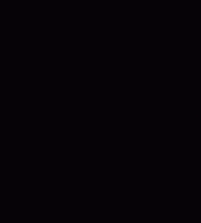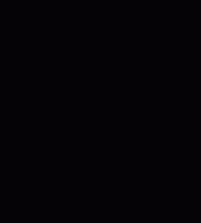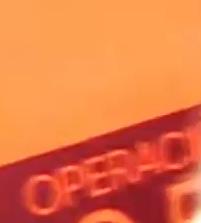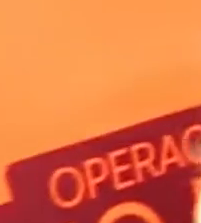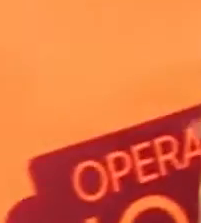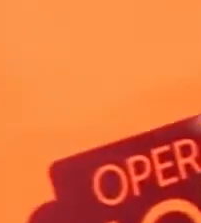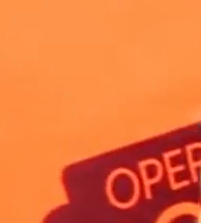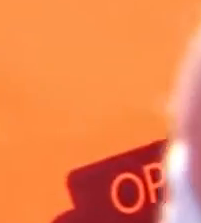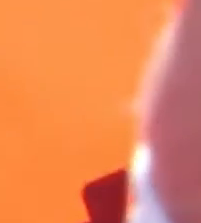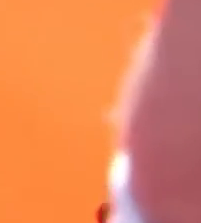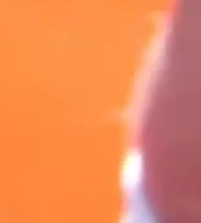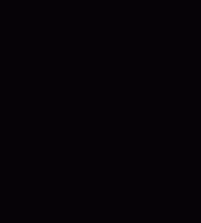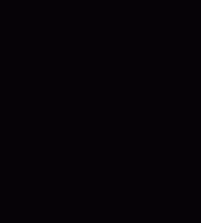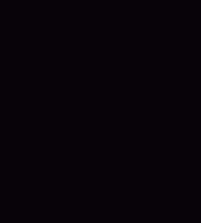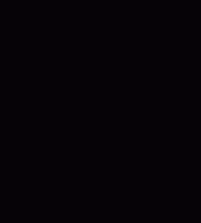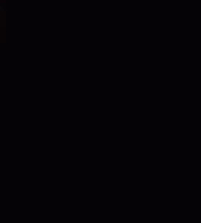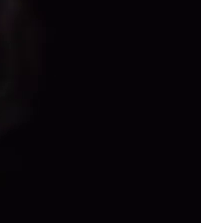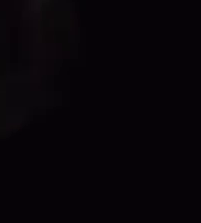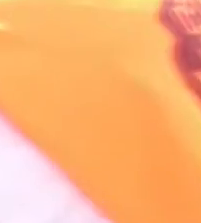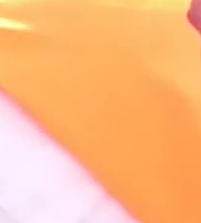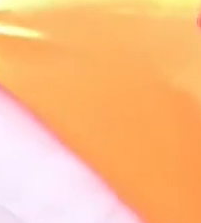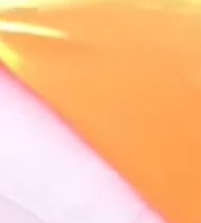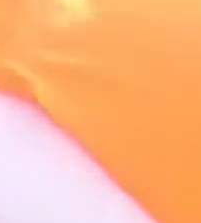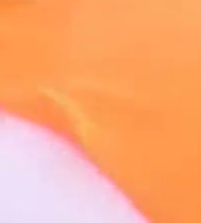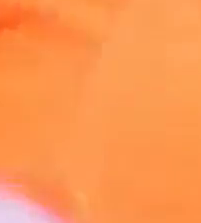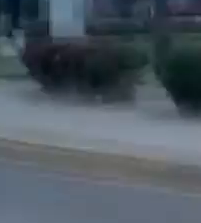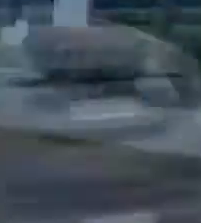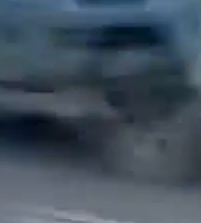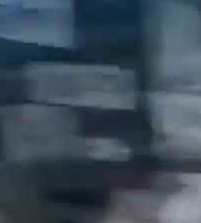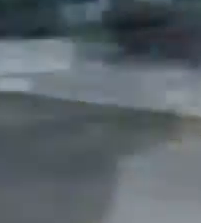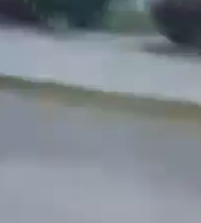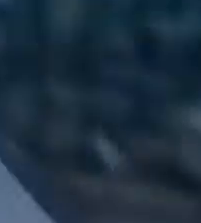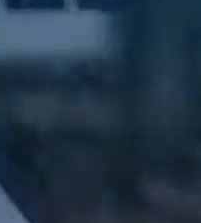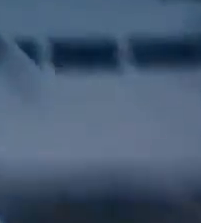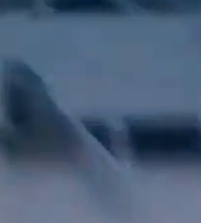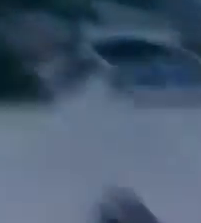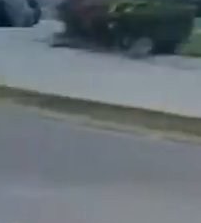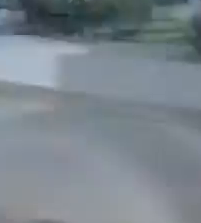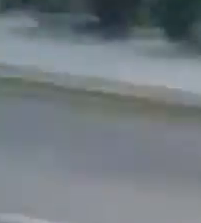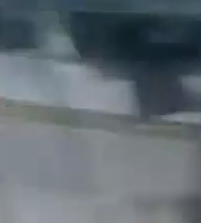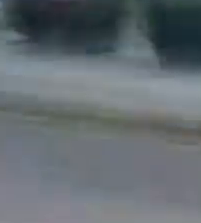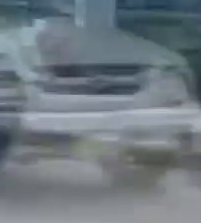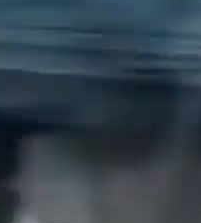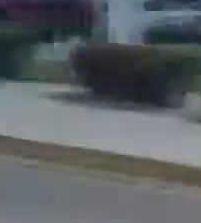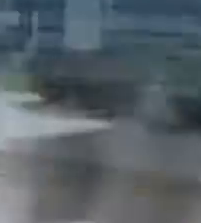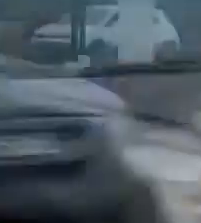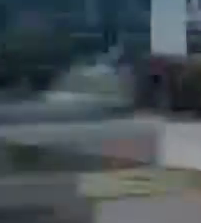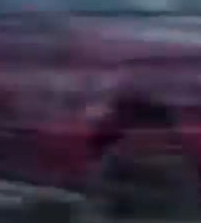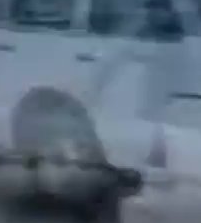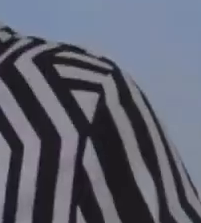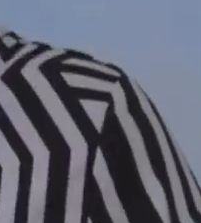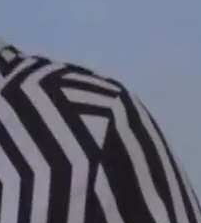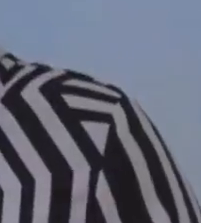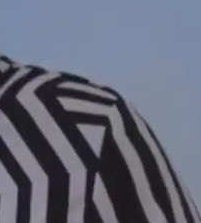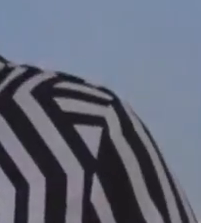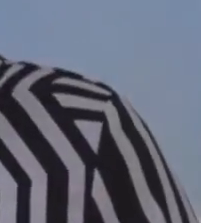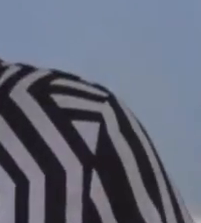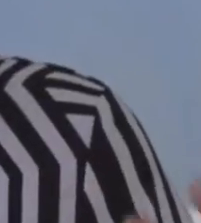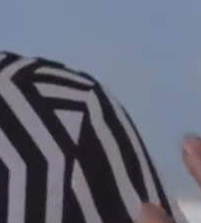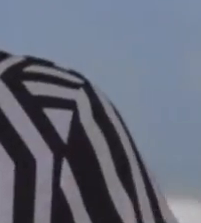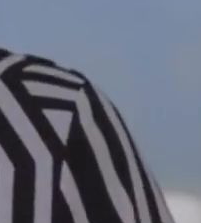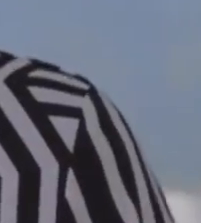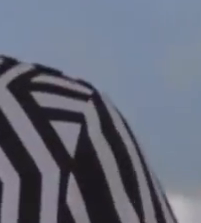gracias a todos. Un placer, señora Presidenta. Y usamos la bendición. Que es una